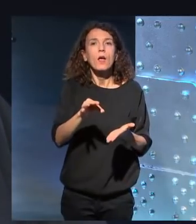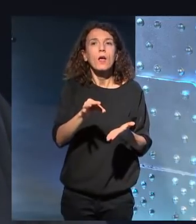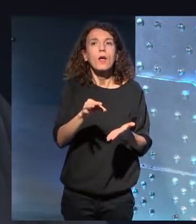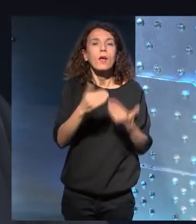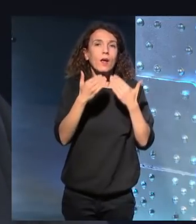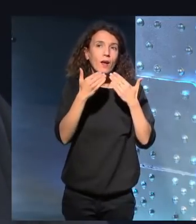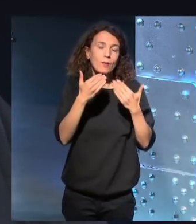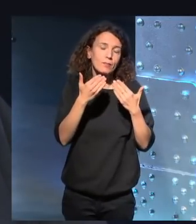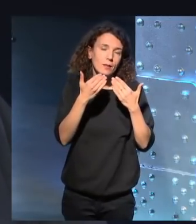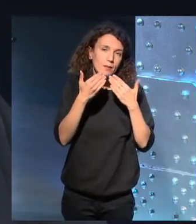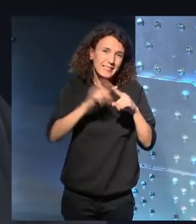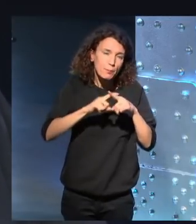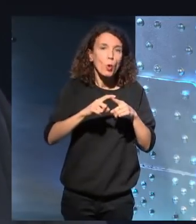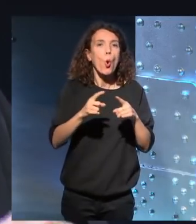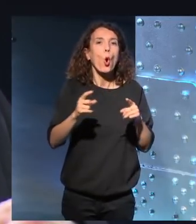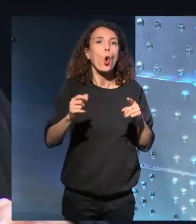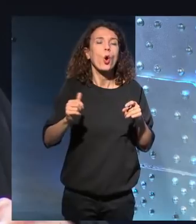sabotaje, ¿no?